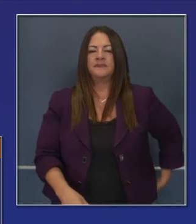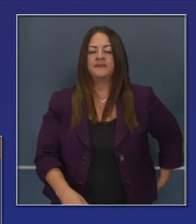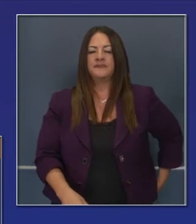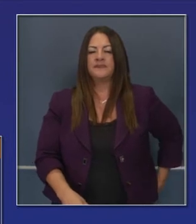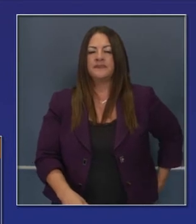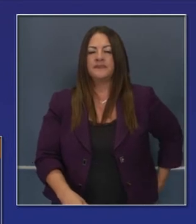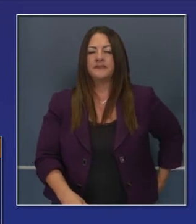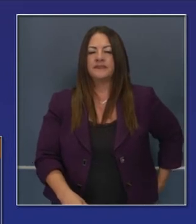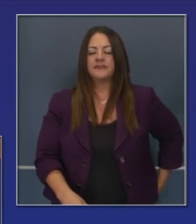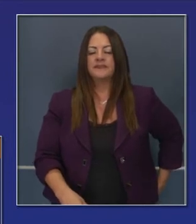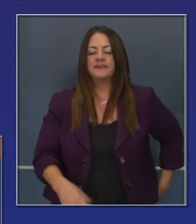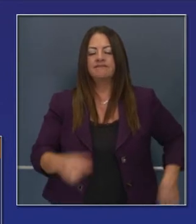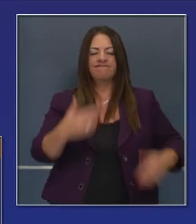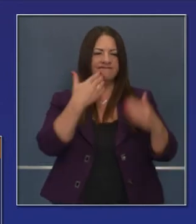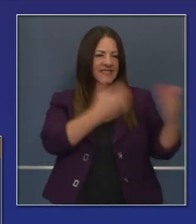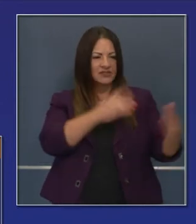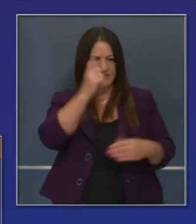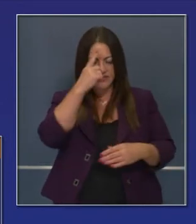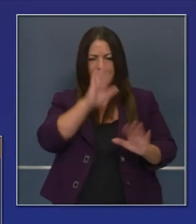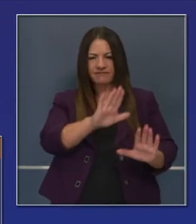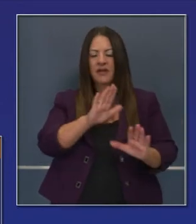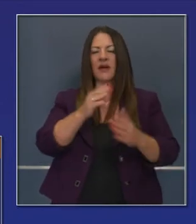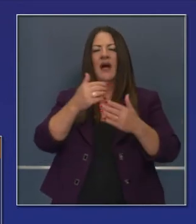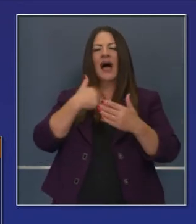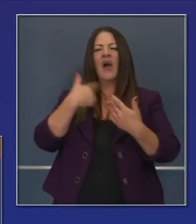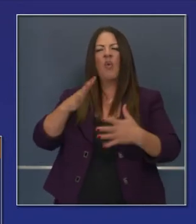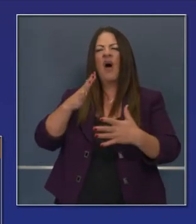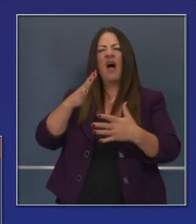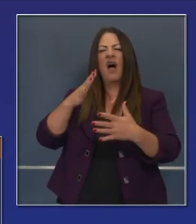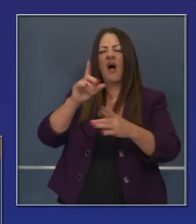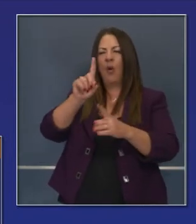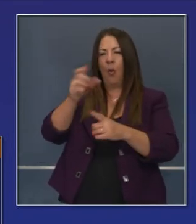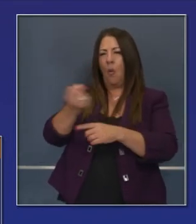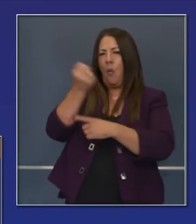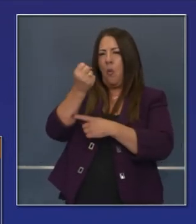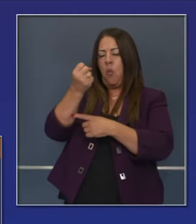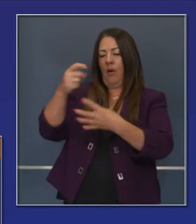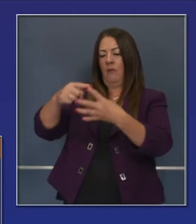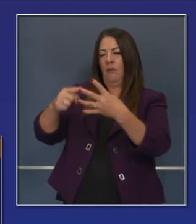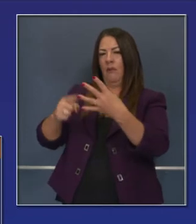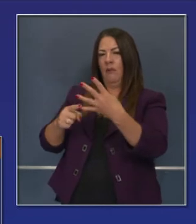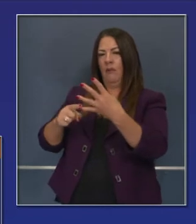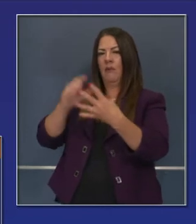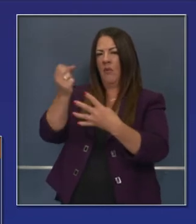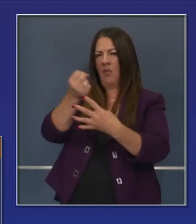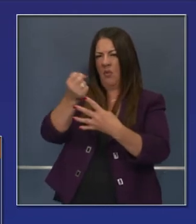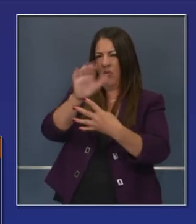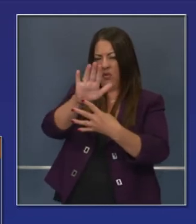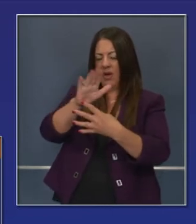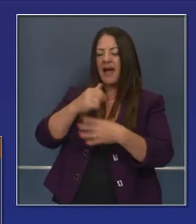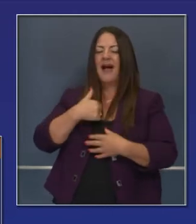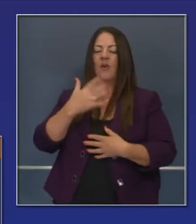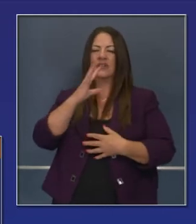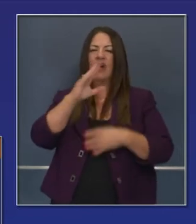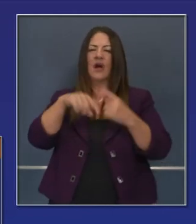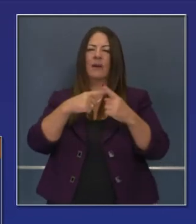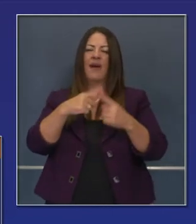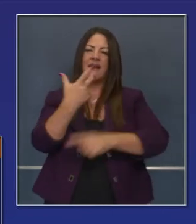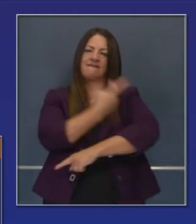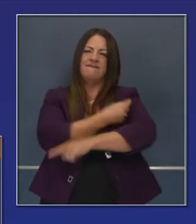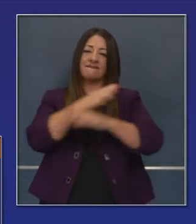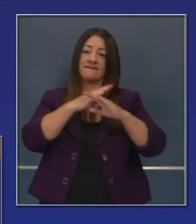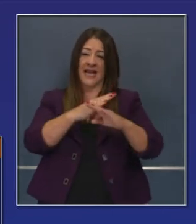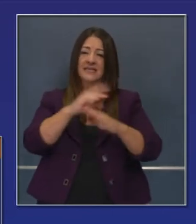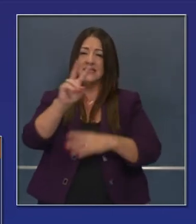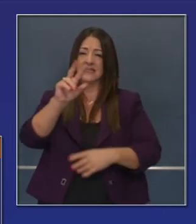Como siempre, gracias, señor gobernador. Antes de hablar de los niveles, quiero pasar un momento hablando del progreso emocionante